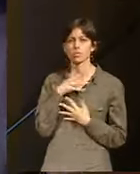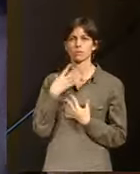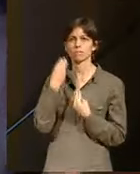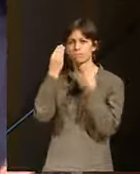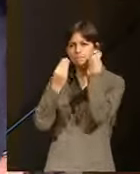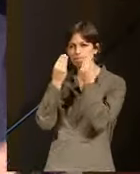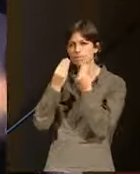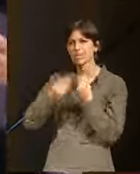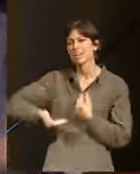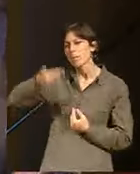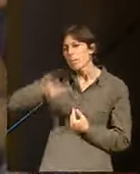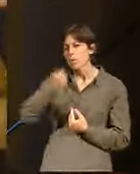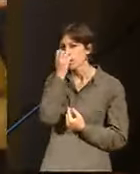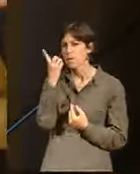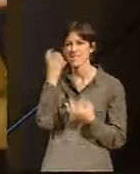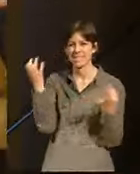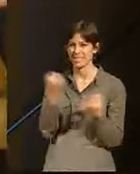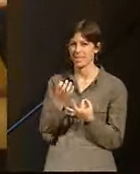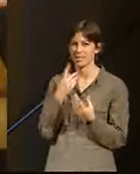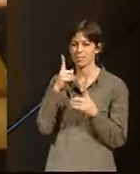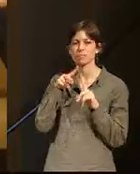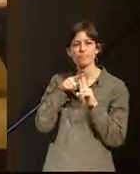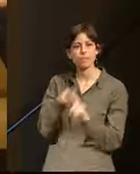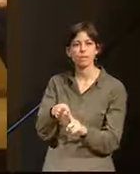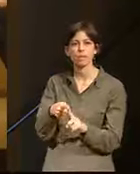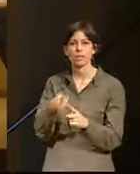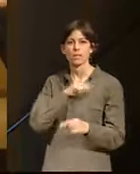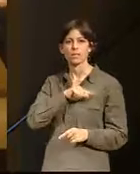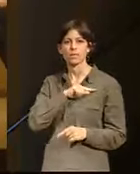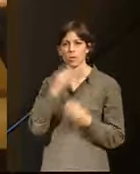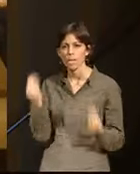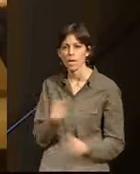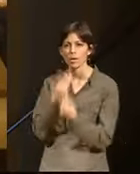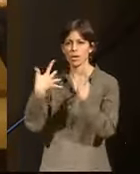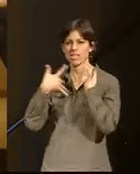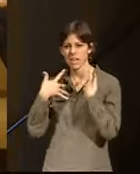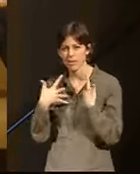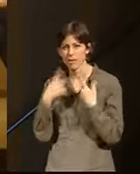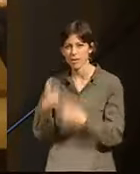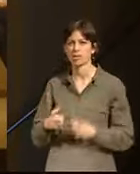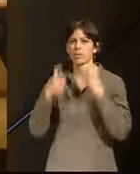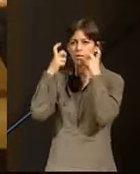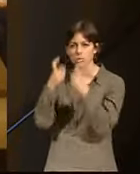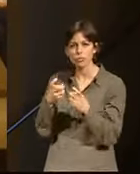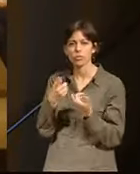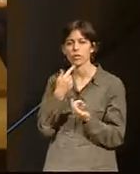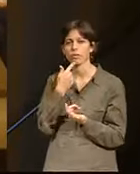reflexionar sobre esos valores del espíritu de mejora, de sacrificio, de esfuerzo, está francamente bien. Y sobre todo,